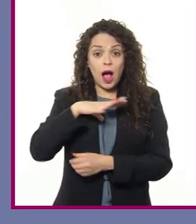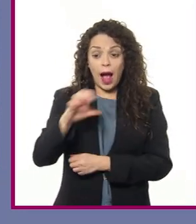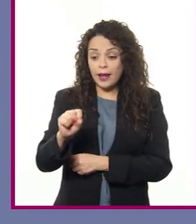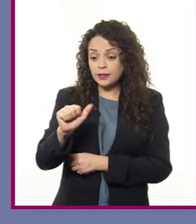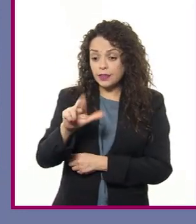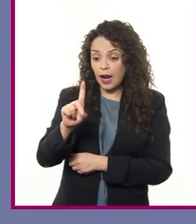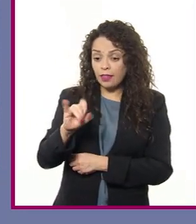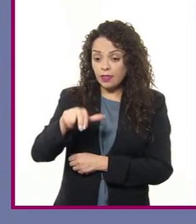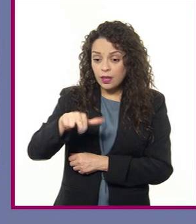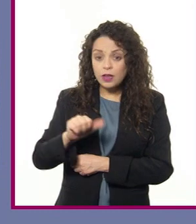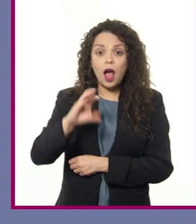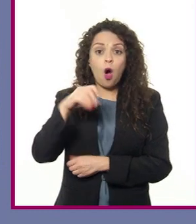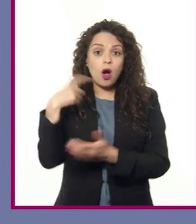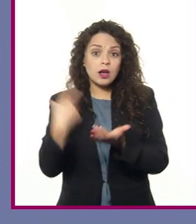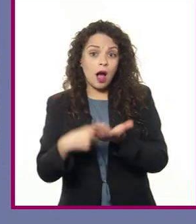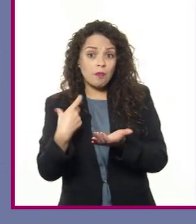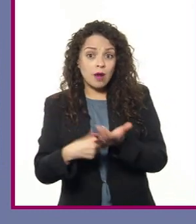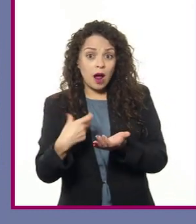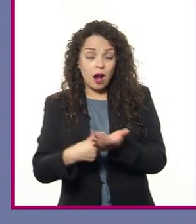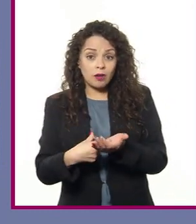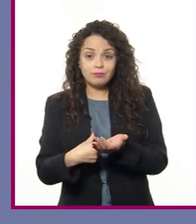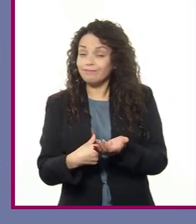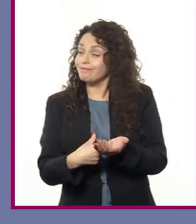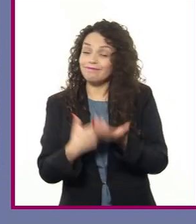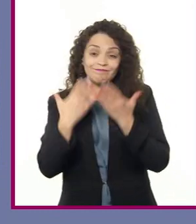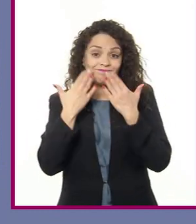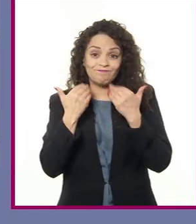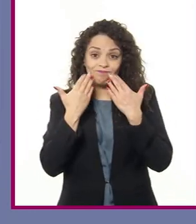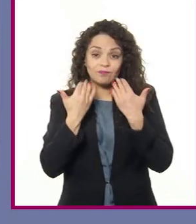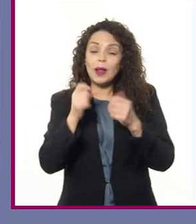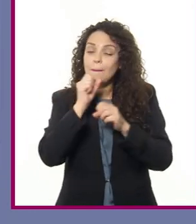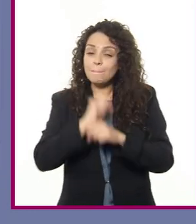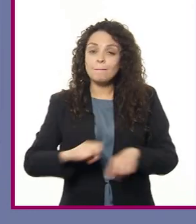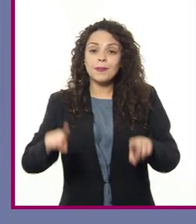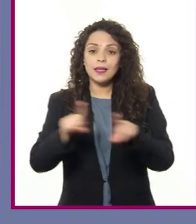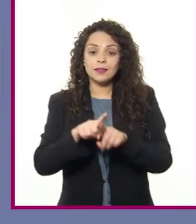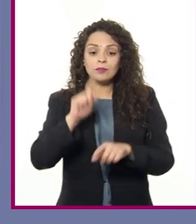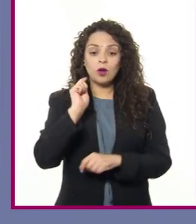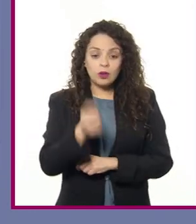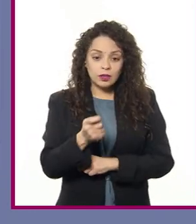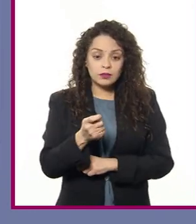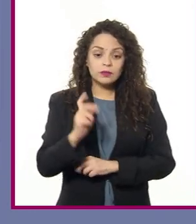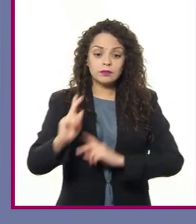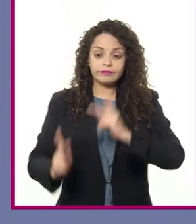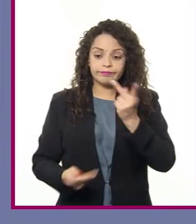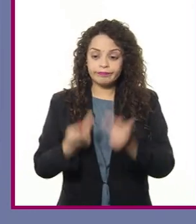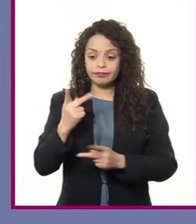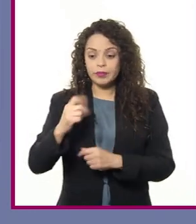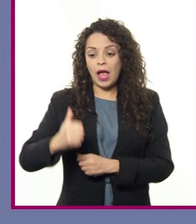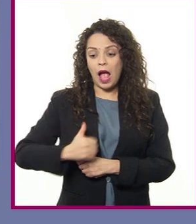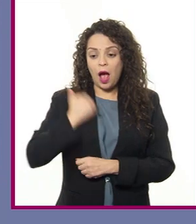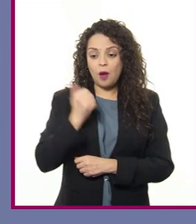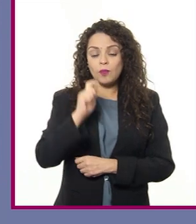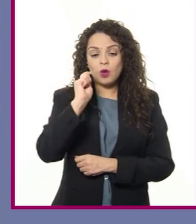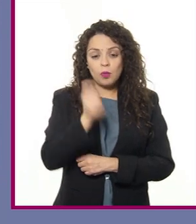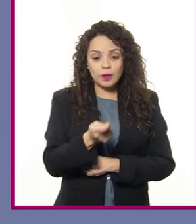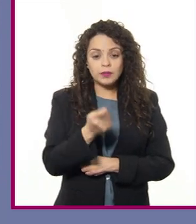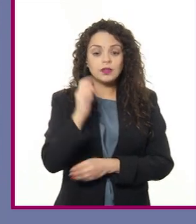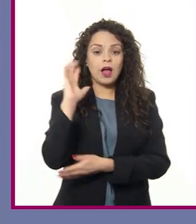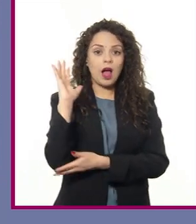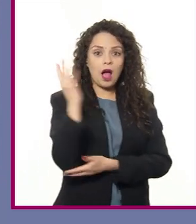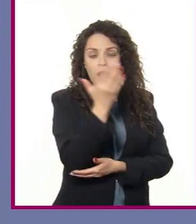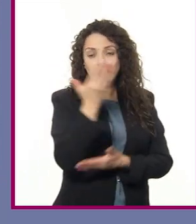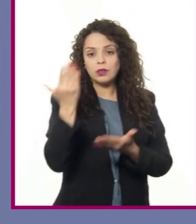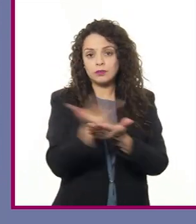camarones para ser explotados. Y lo mismo con las especies vegetales que aprovecha la explotación forestal, que es uno de los